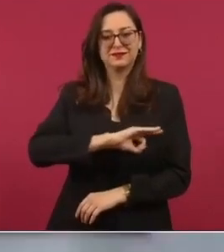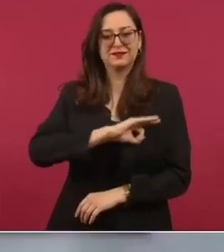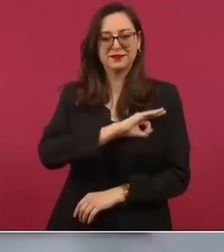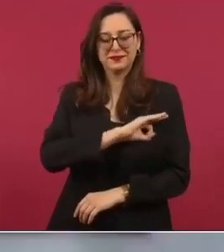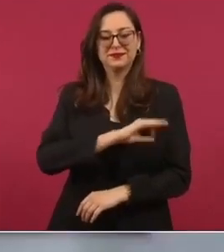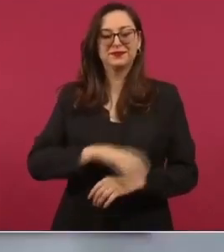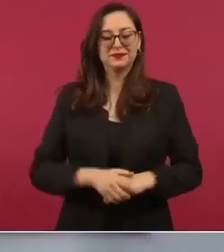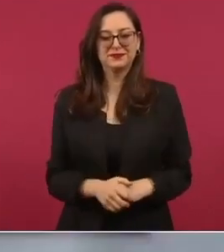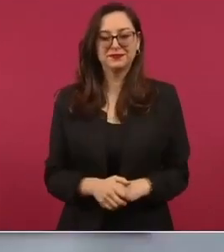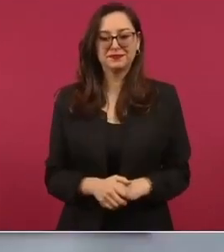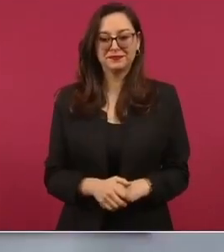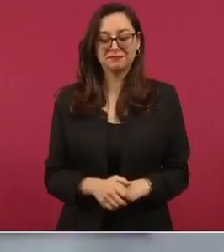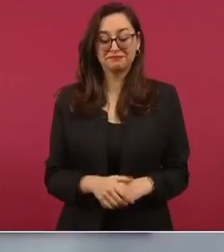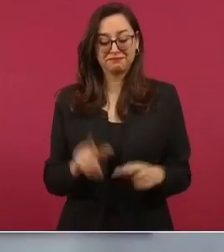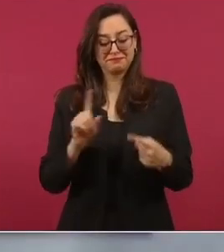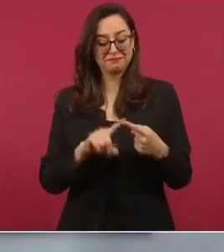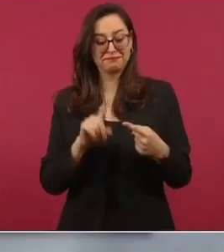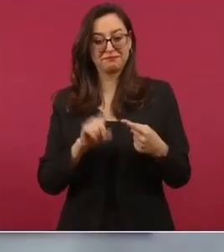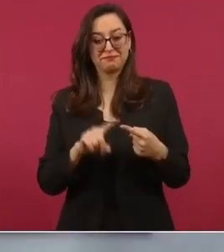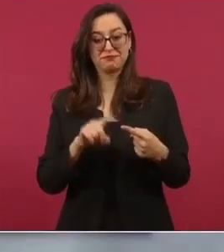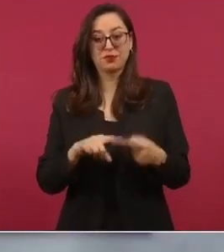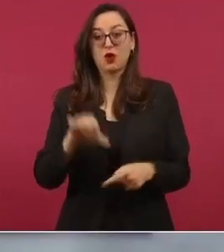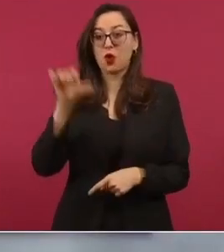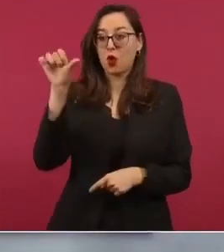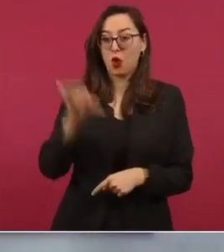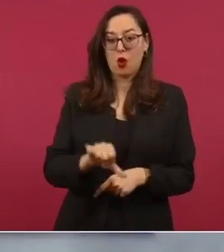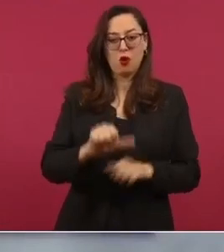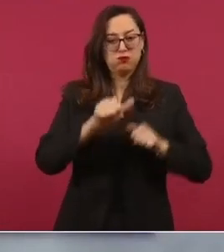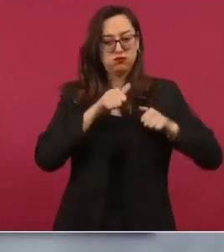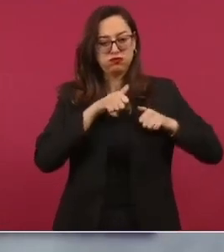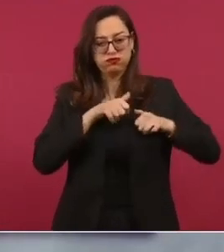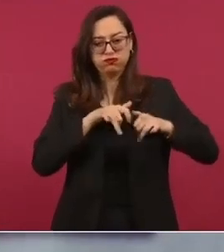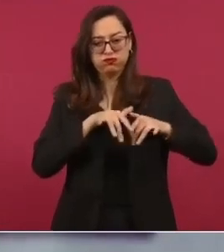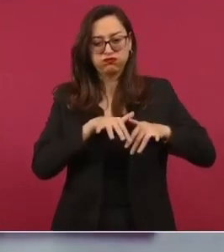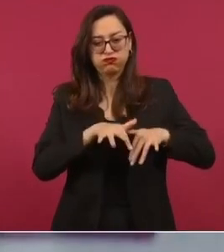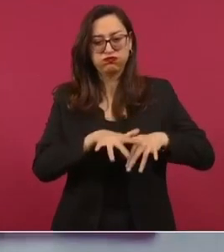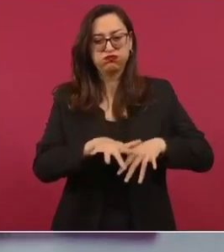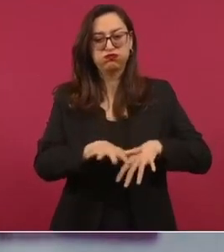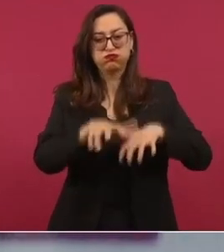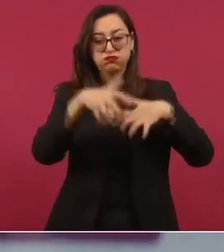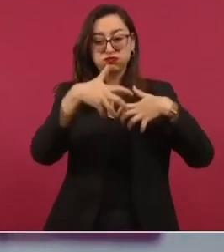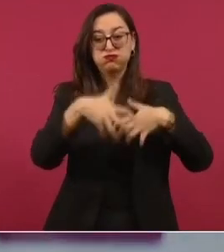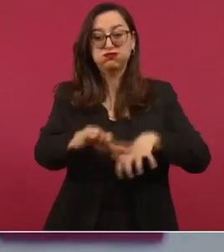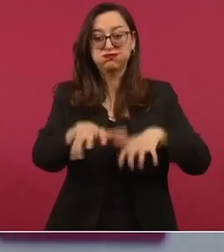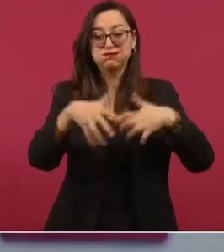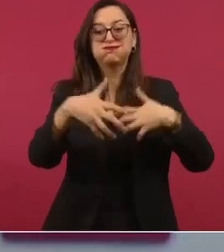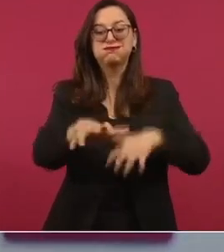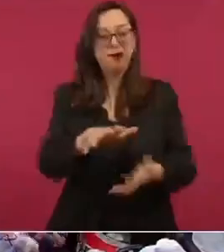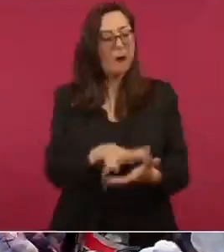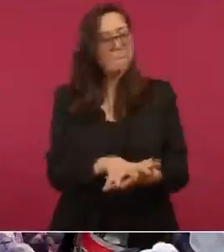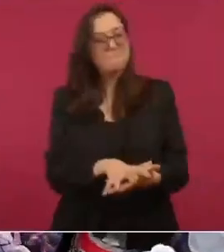participaron en la marcha son jóvenes.